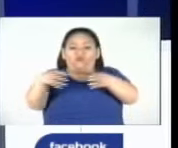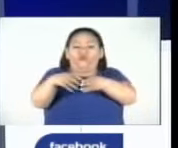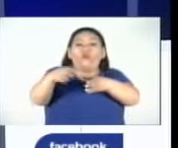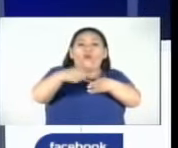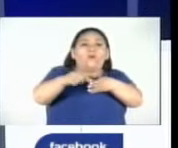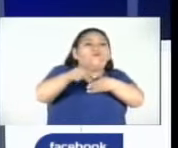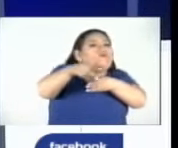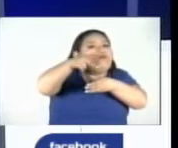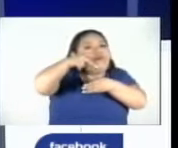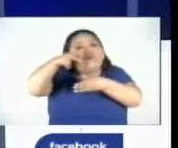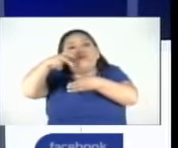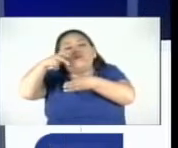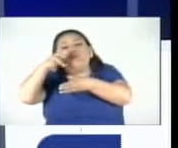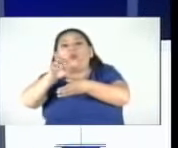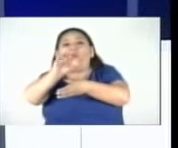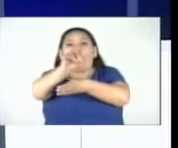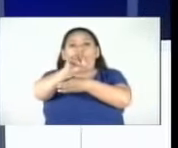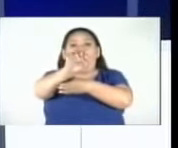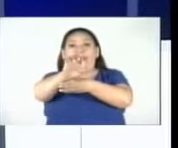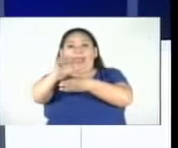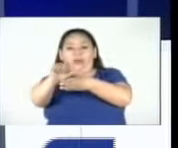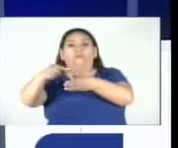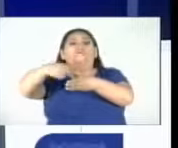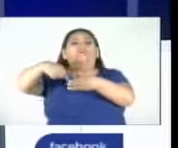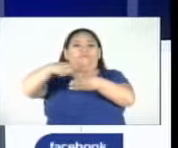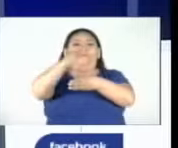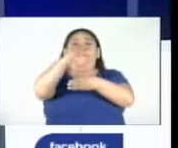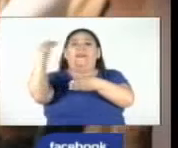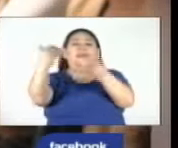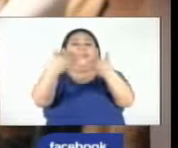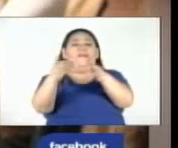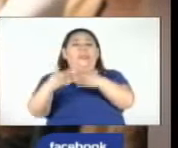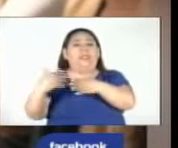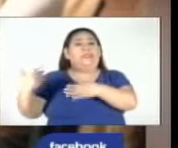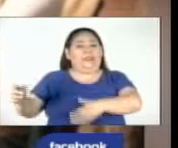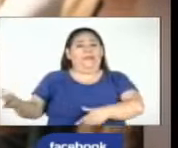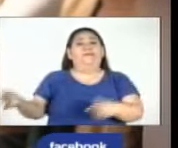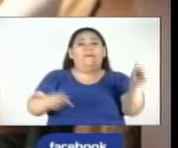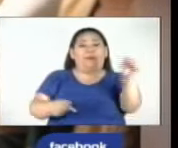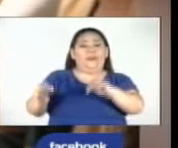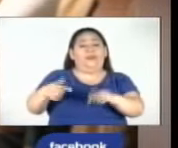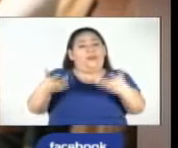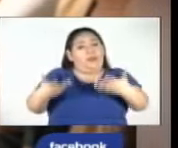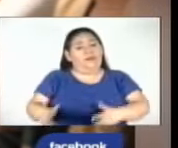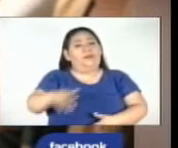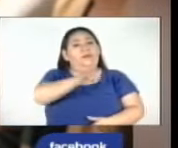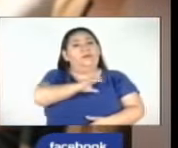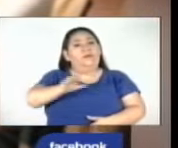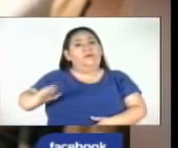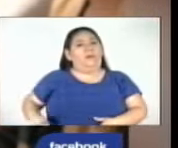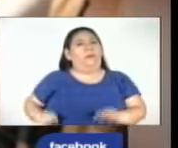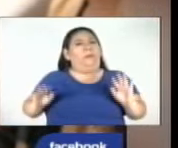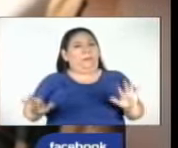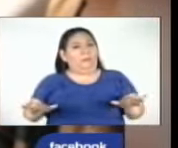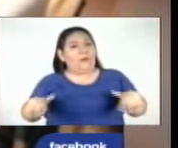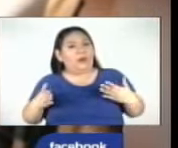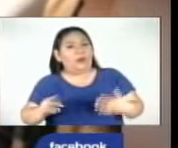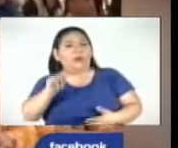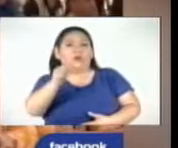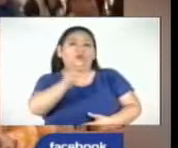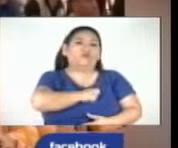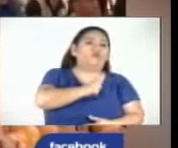de observación electoral de la Organización de Estados Americanos, que ya está desplegada en nuestro país. Esto para poder